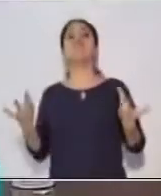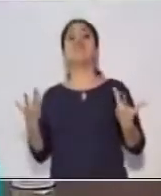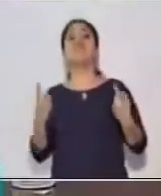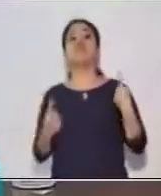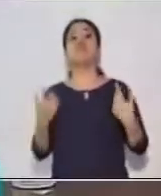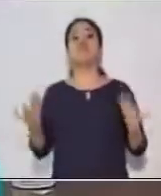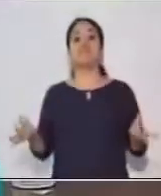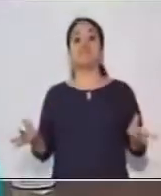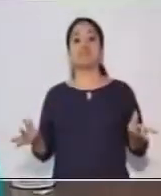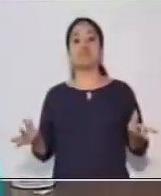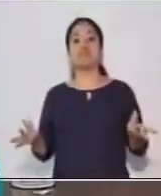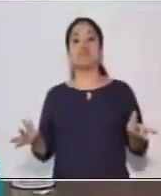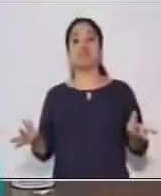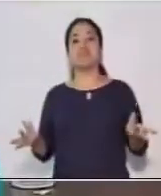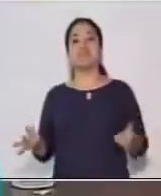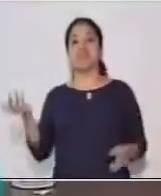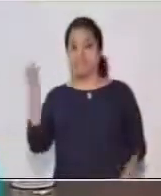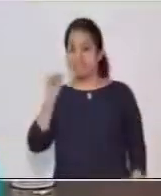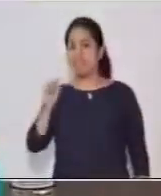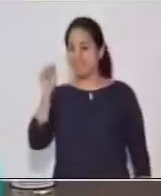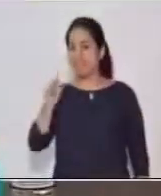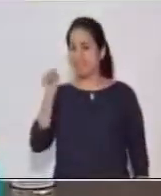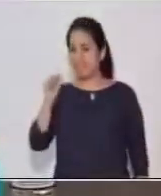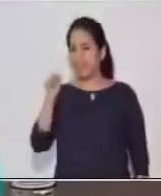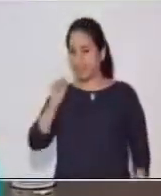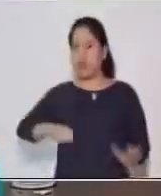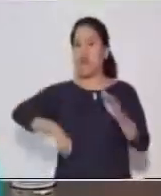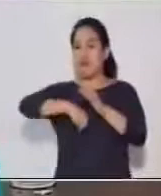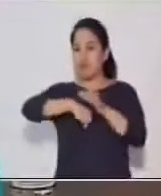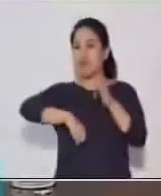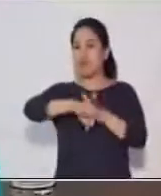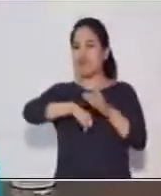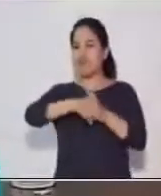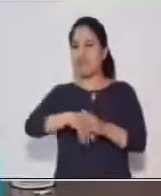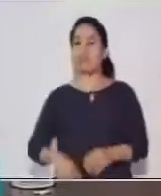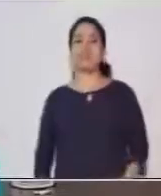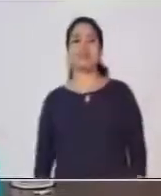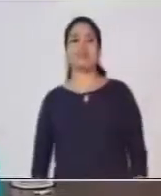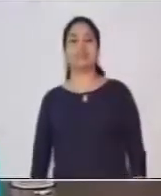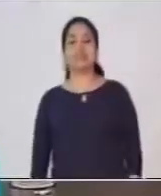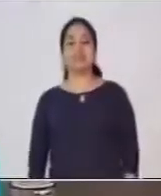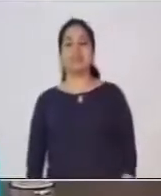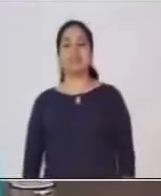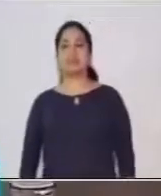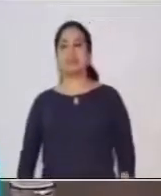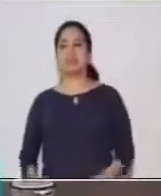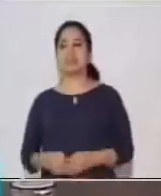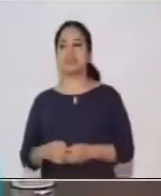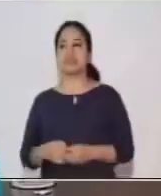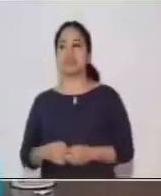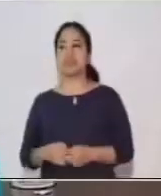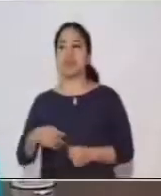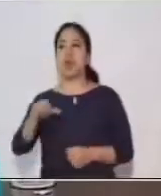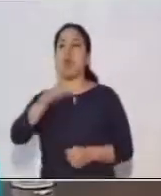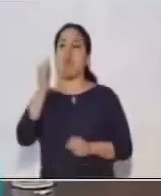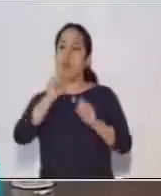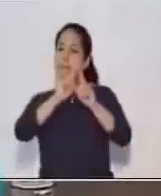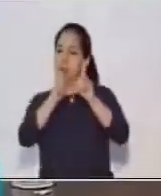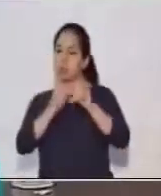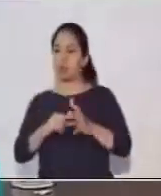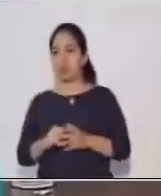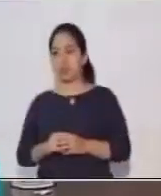Muy bien. Excelente. Fútbol. Los felicito. Vamos a ver otra pregunta.